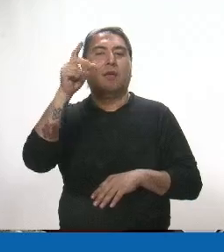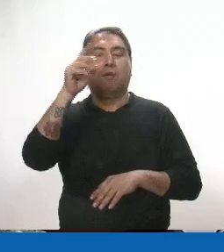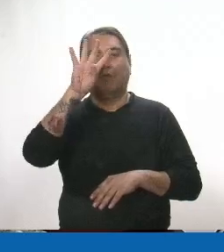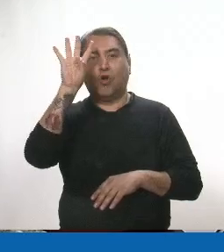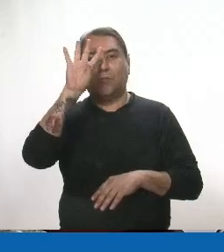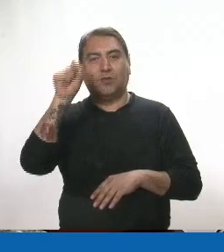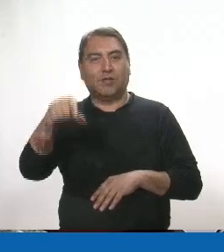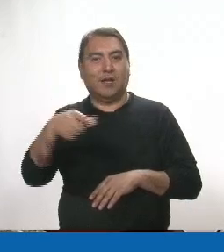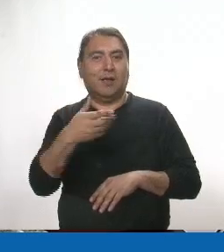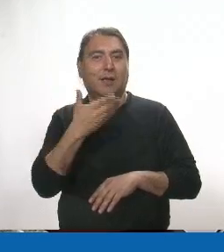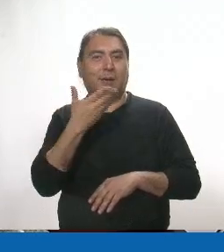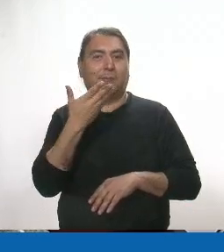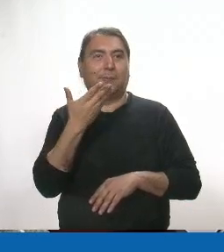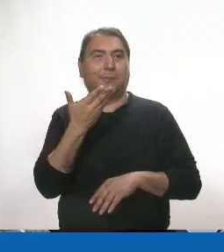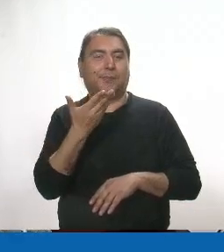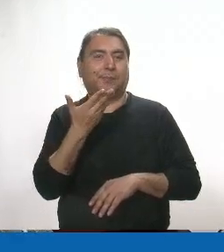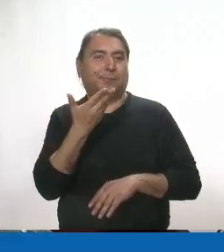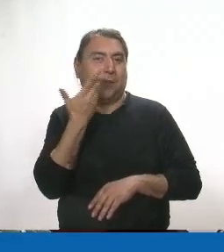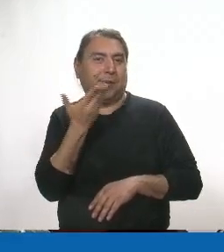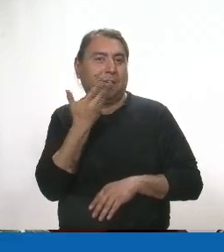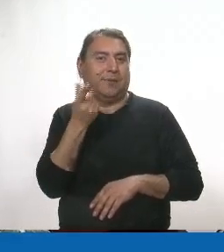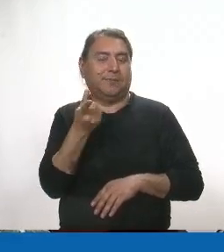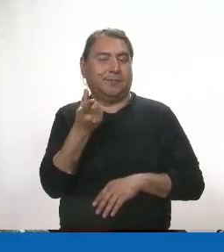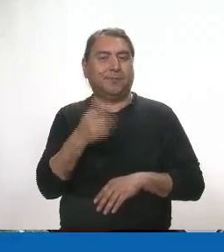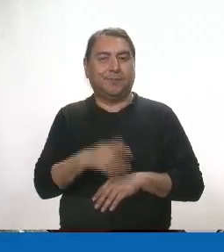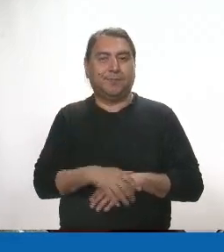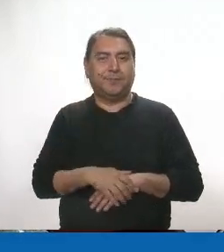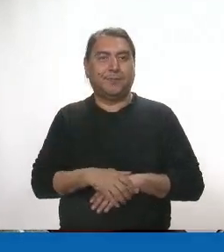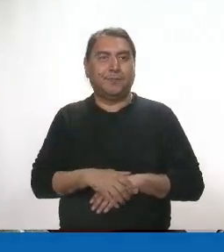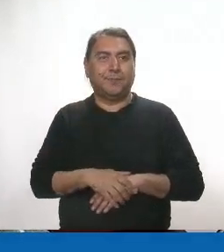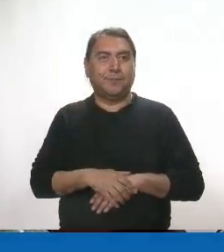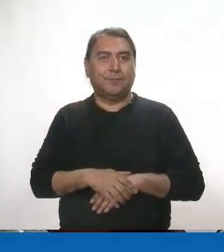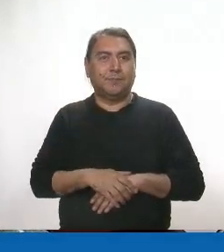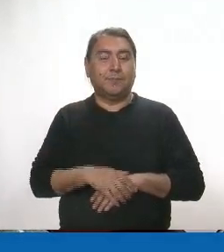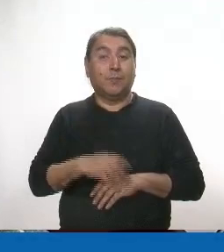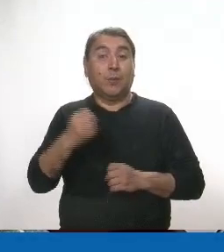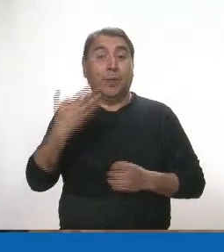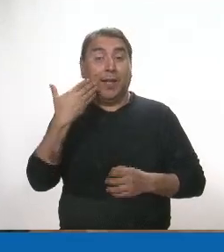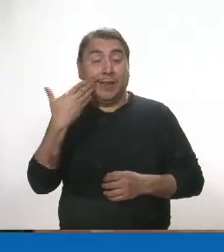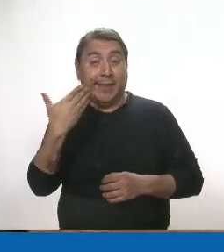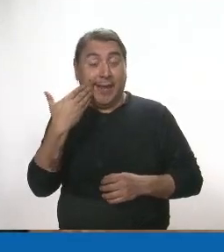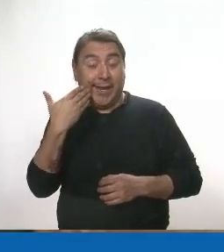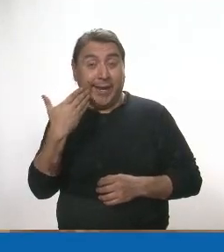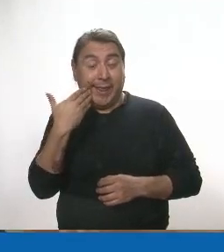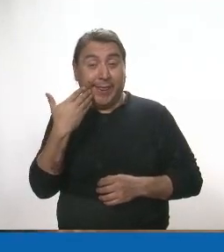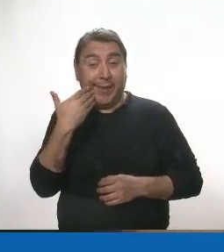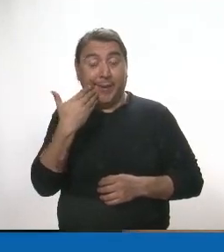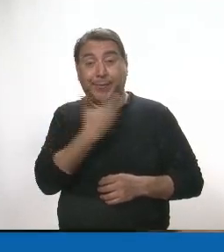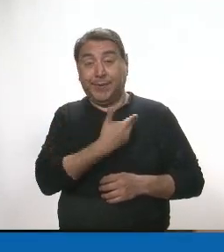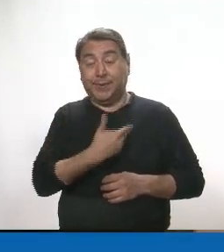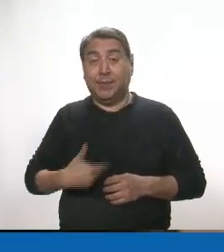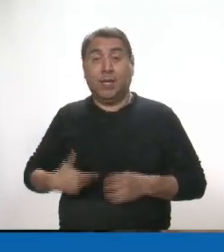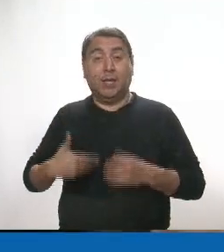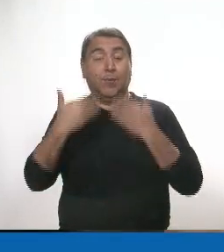Gracias, senador Paltroni tiene la palabra. Buenas tardes, señor Presidente, muchas gracias.